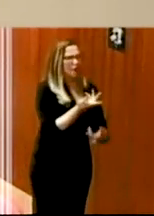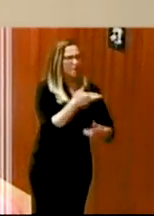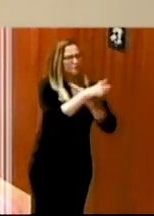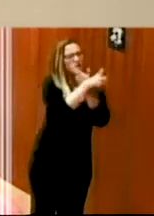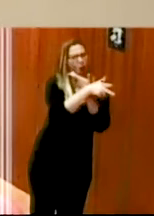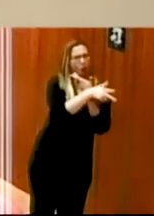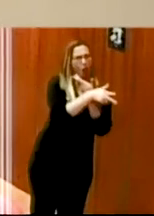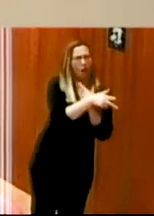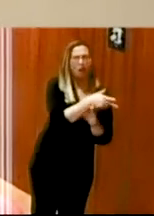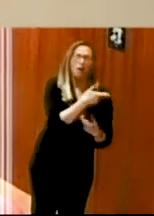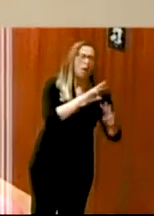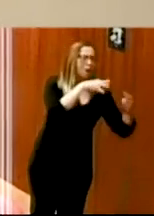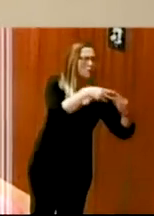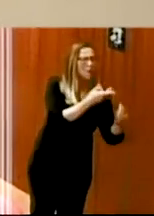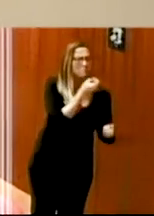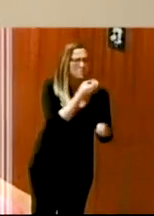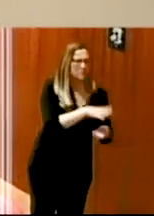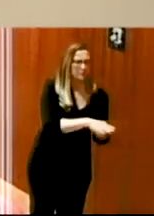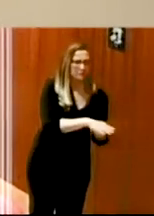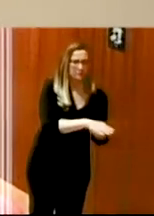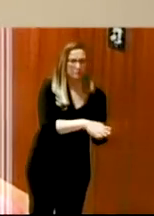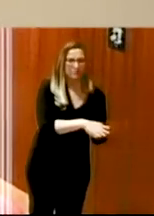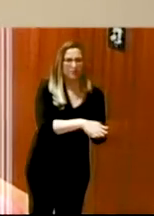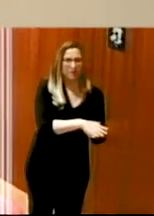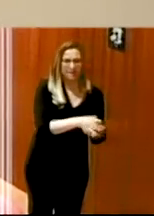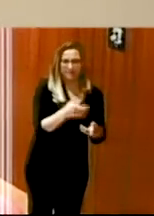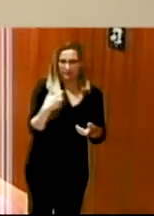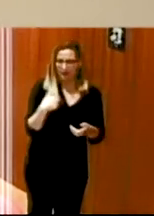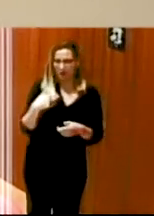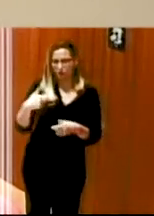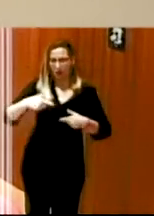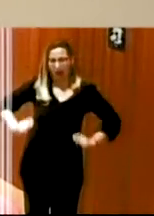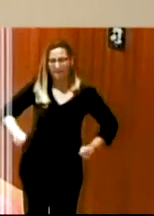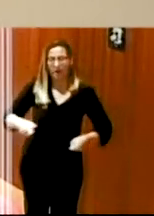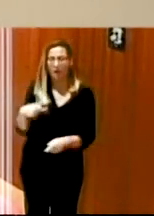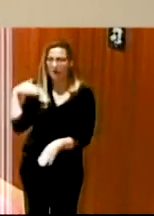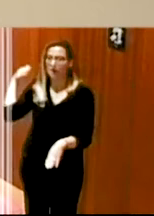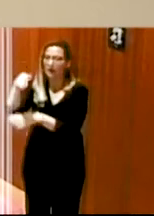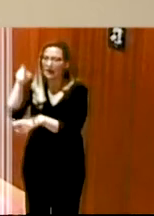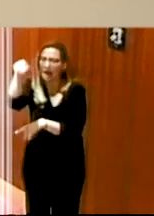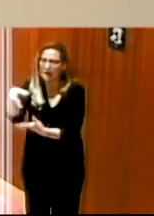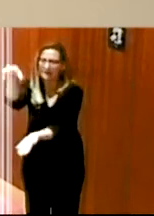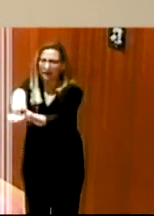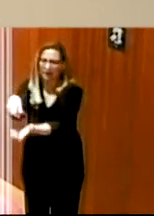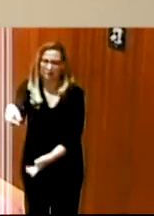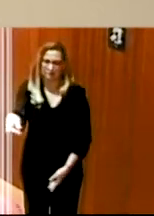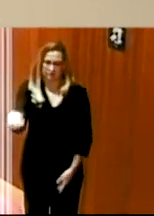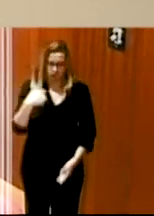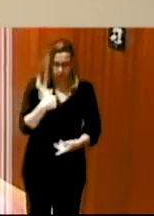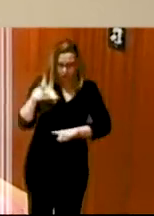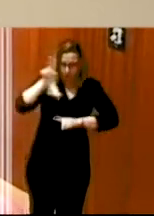otro tipo de espectáculos en teatros y así. Dices, ver, si justo la persona que tiene movilidad reducida más problemas